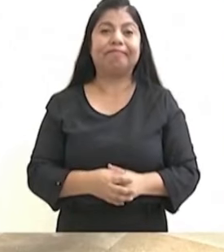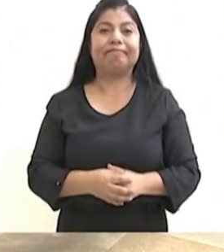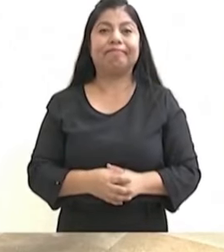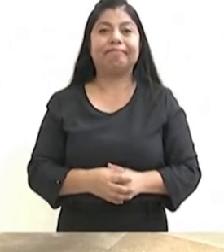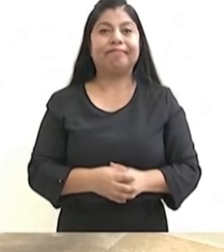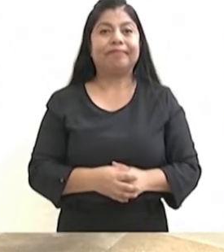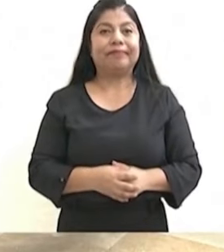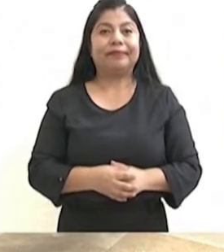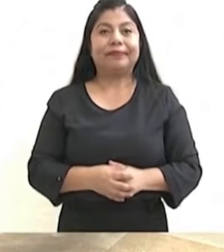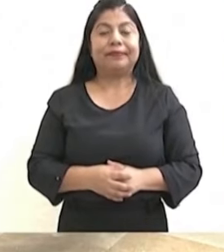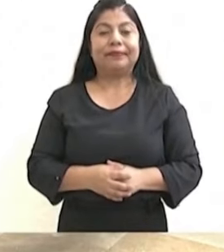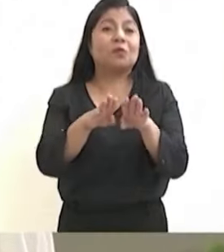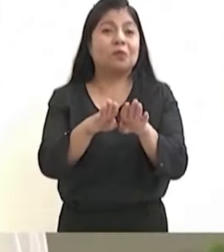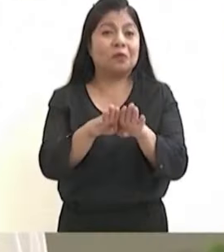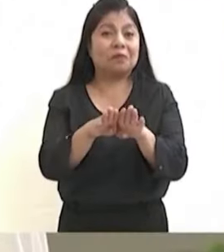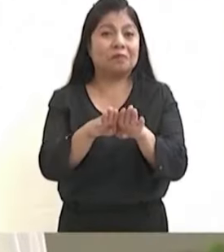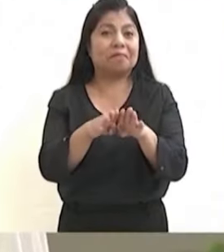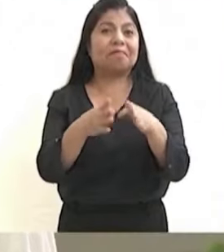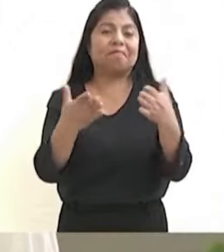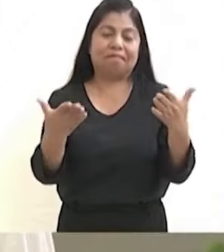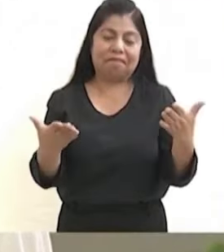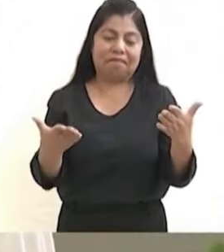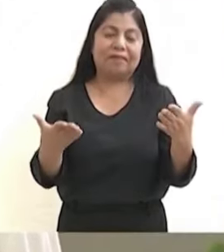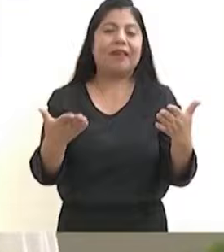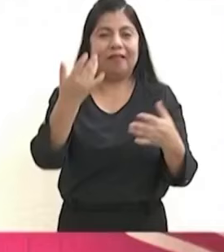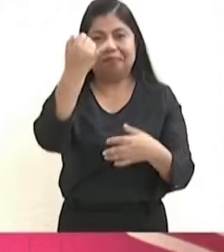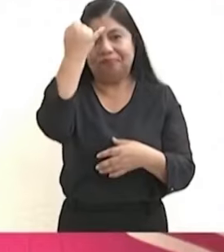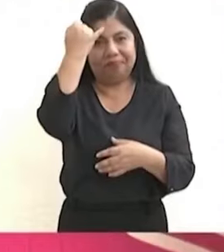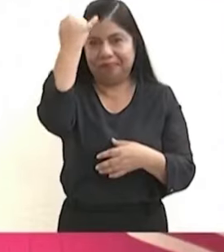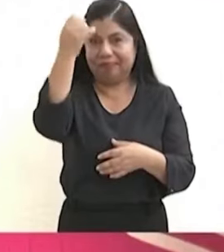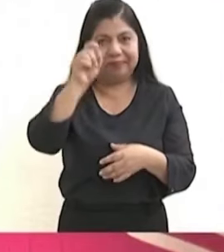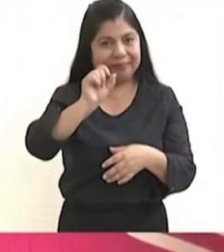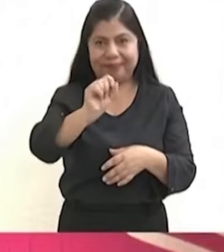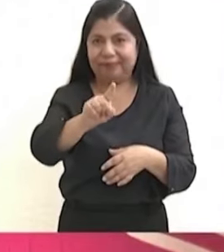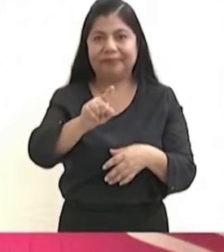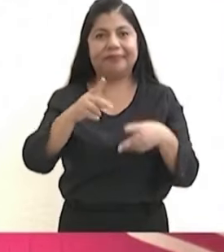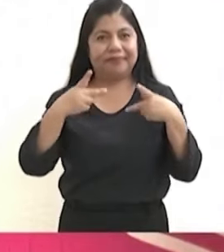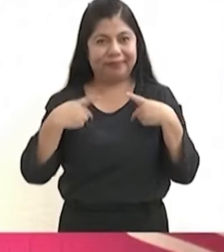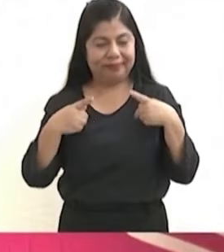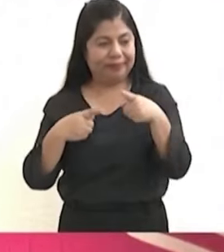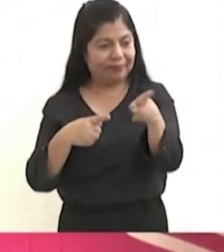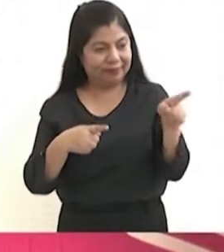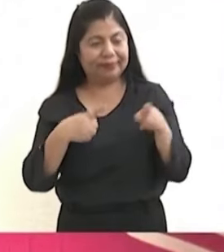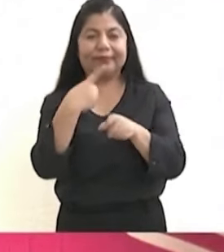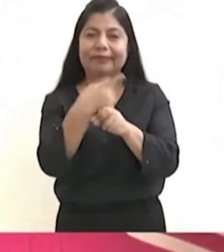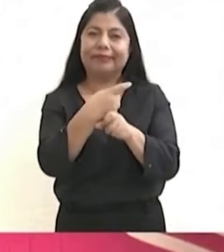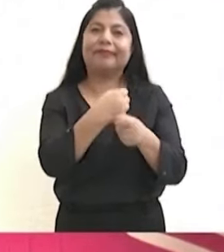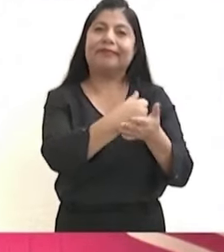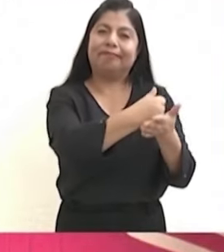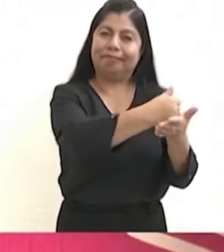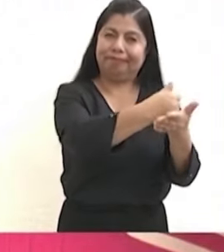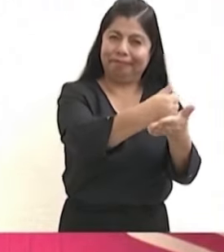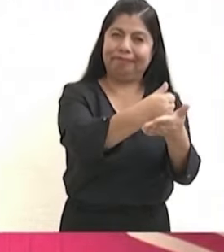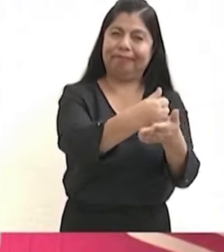otros, deseo con toda mi alba de que haya